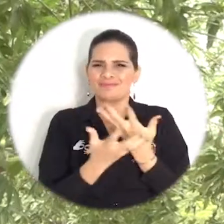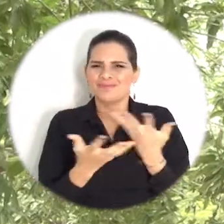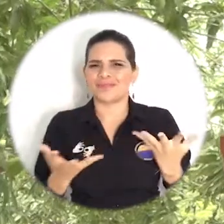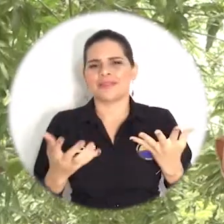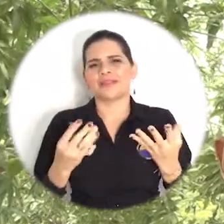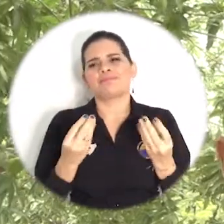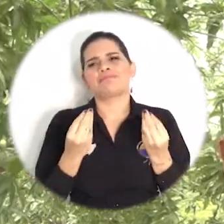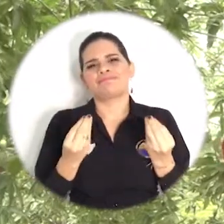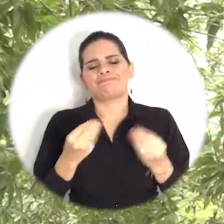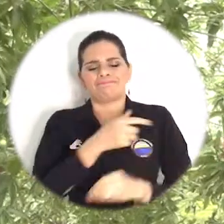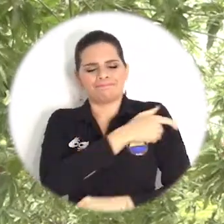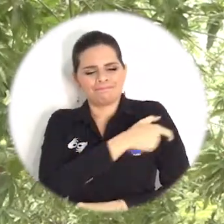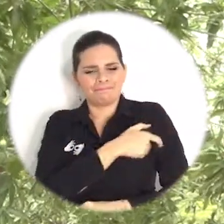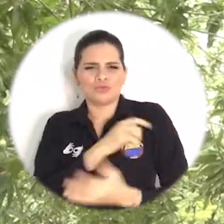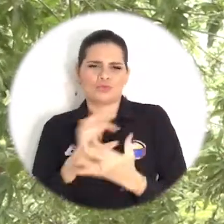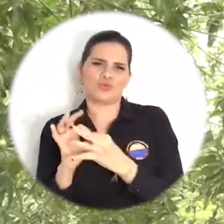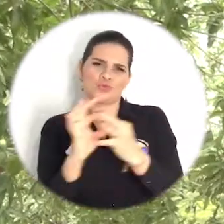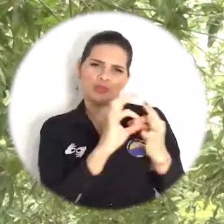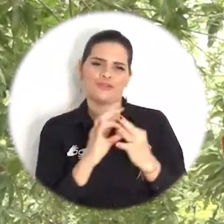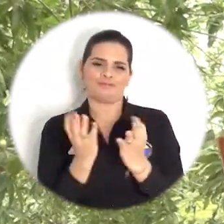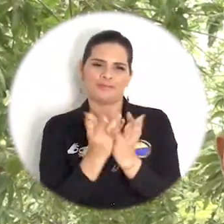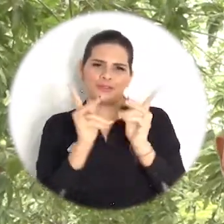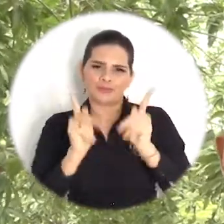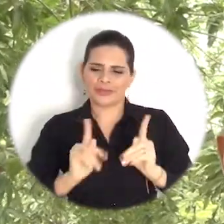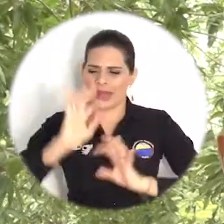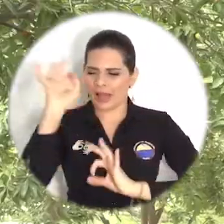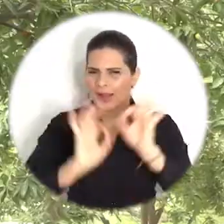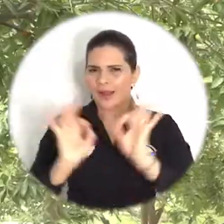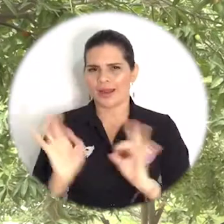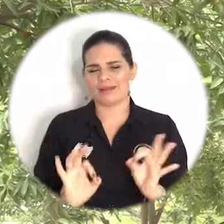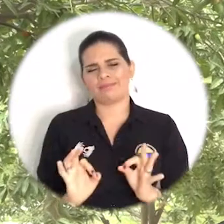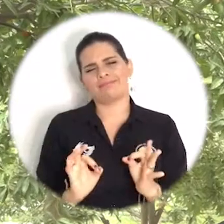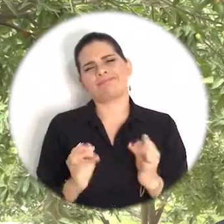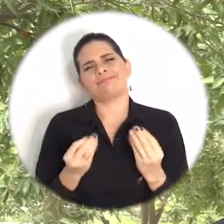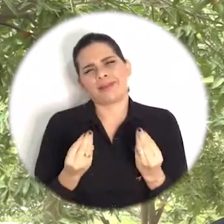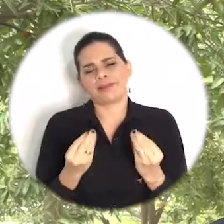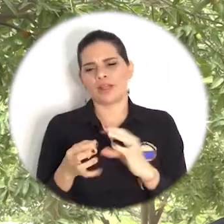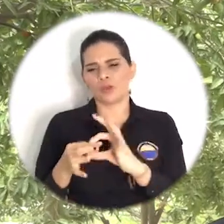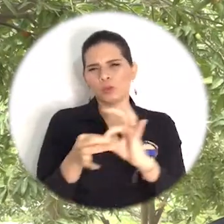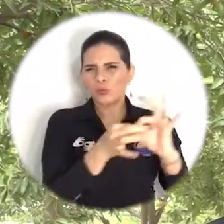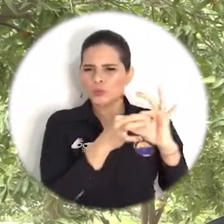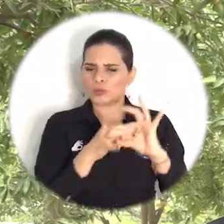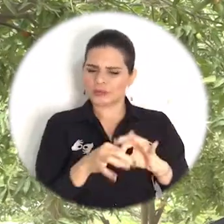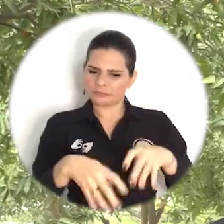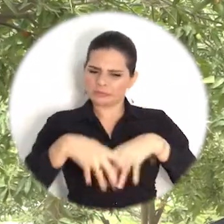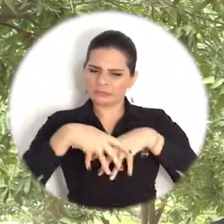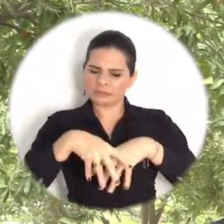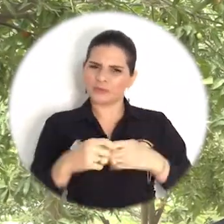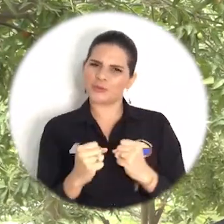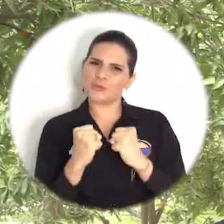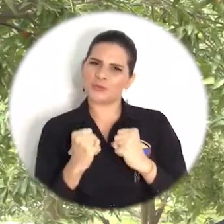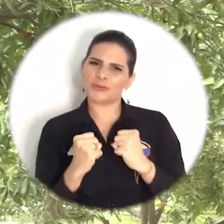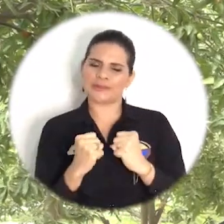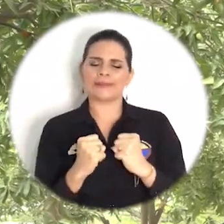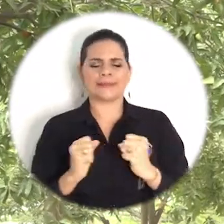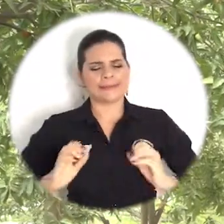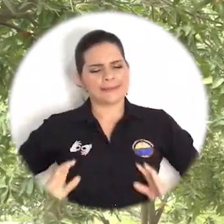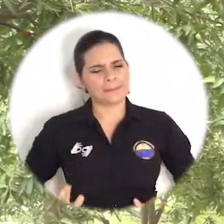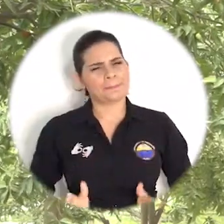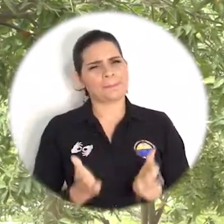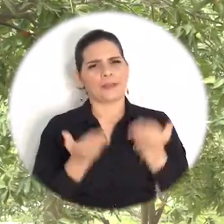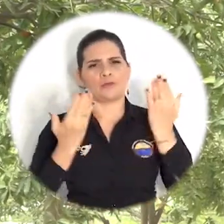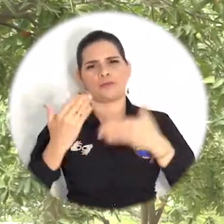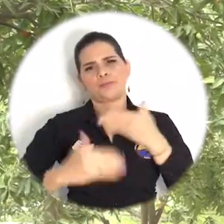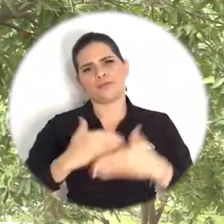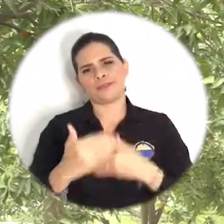que como colectivo estamos organizando, como estudiantes estamos organizando, para que nos sigamos articulando y para que entre todos saquemos